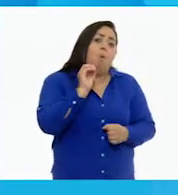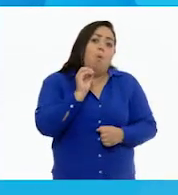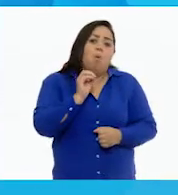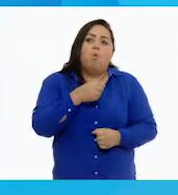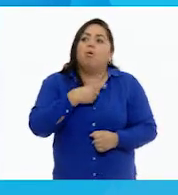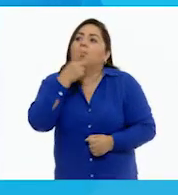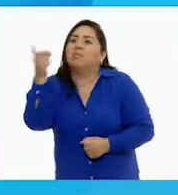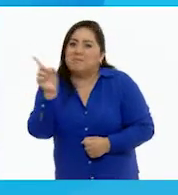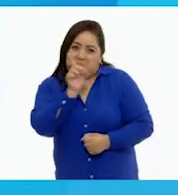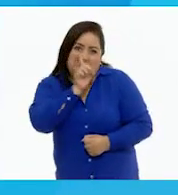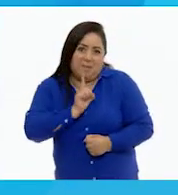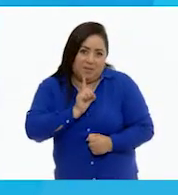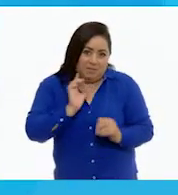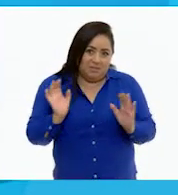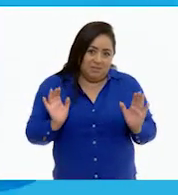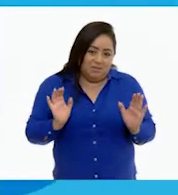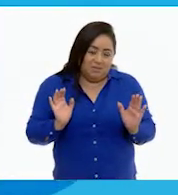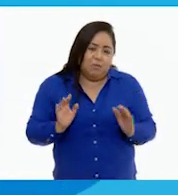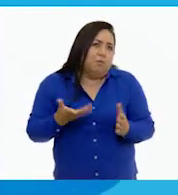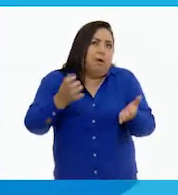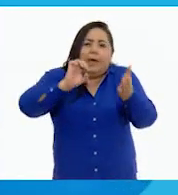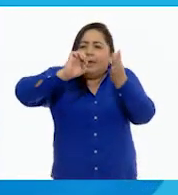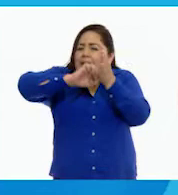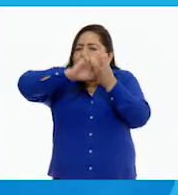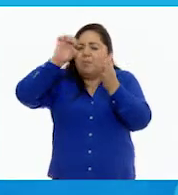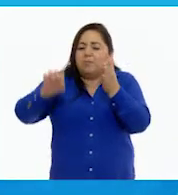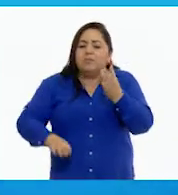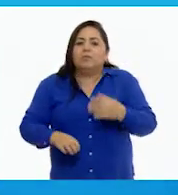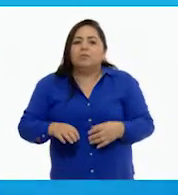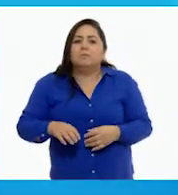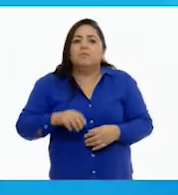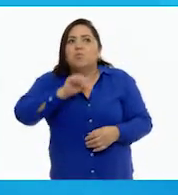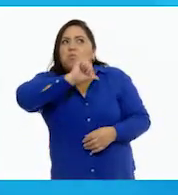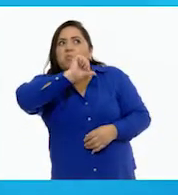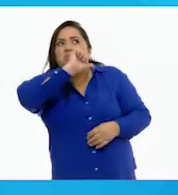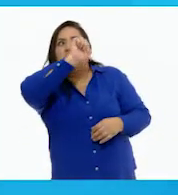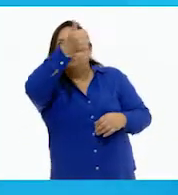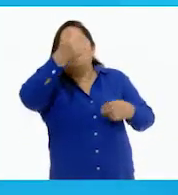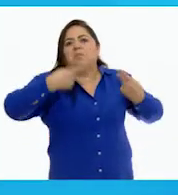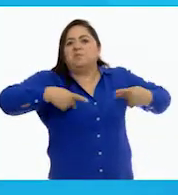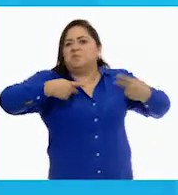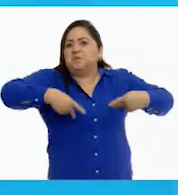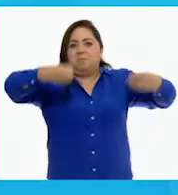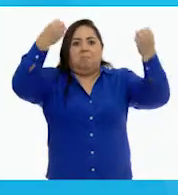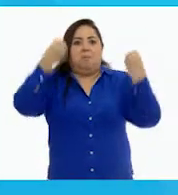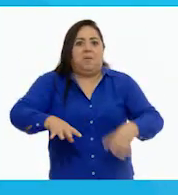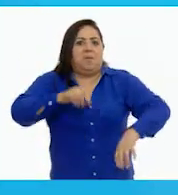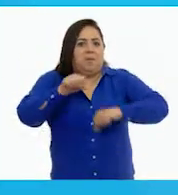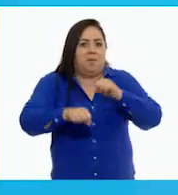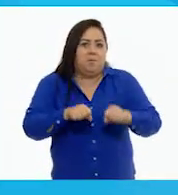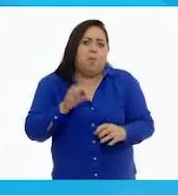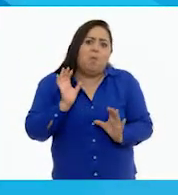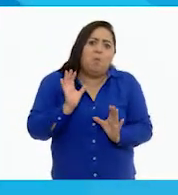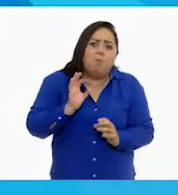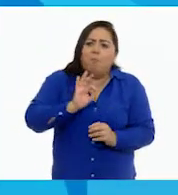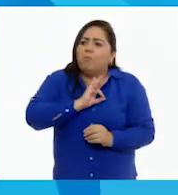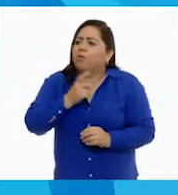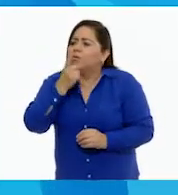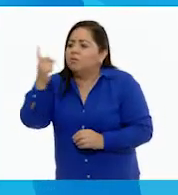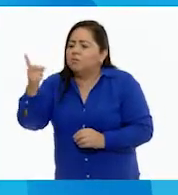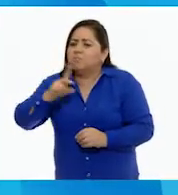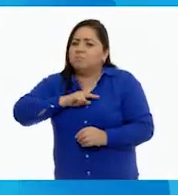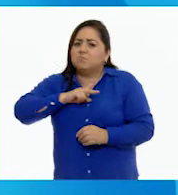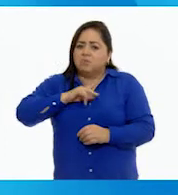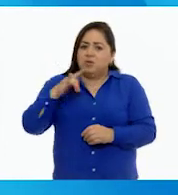una mentira. Por ejemplo, que alguien más la perdió. O le puedo dar mi